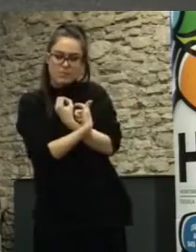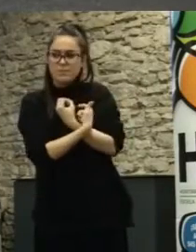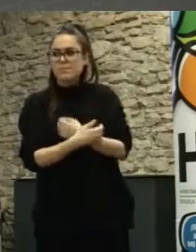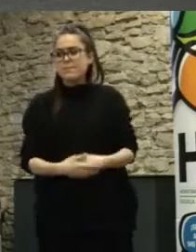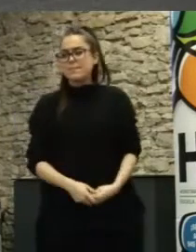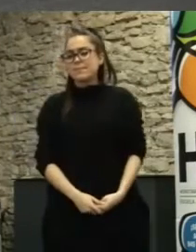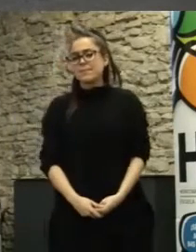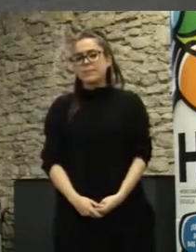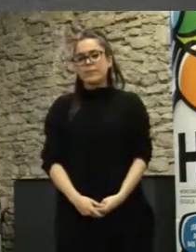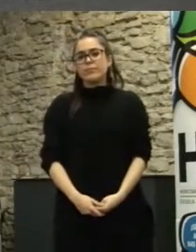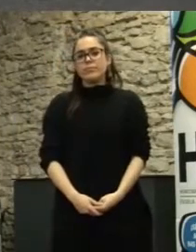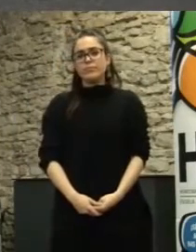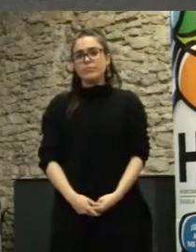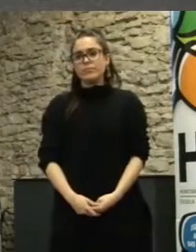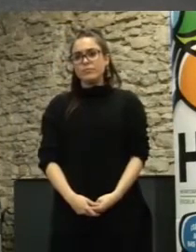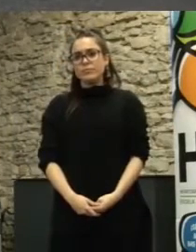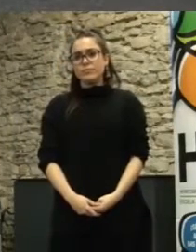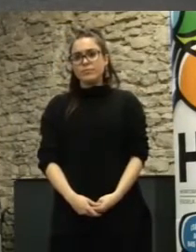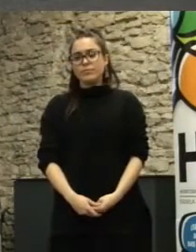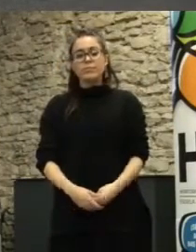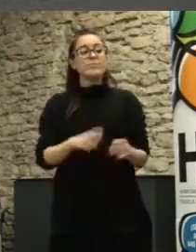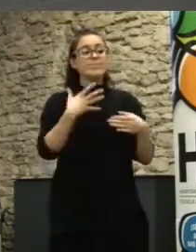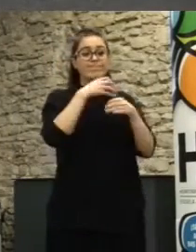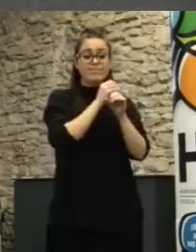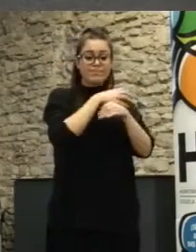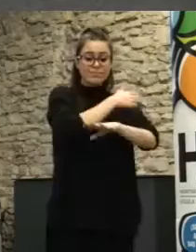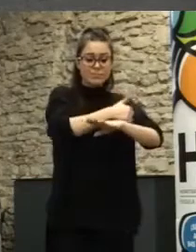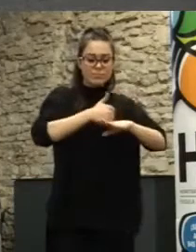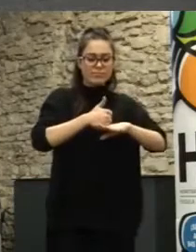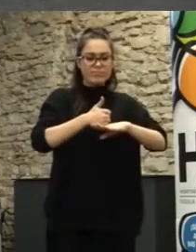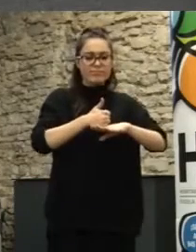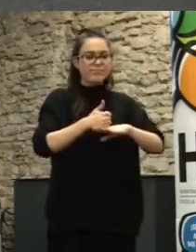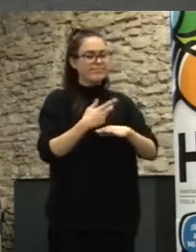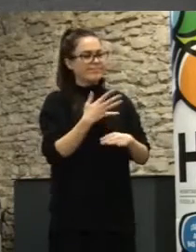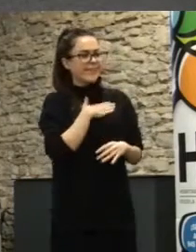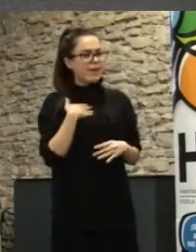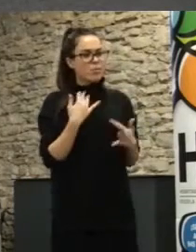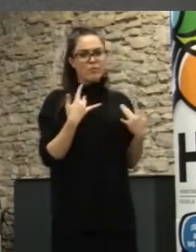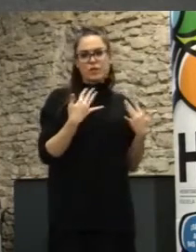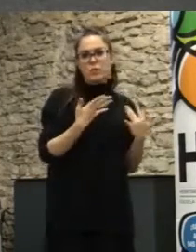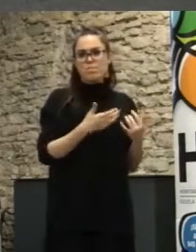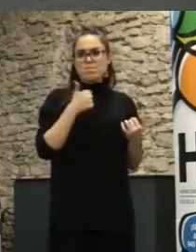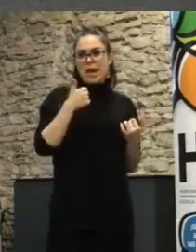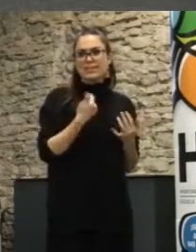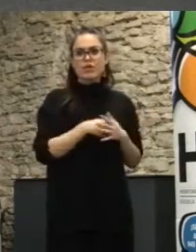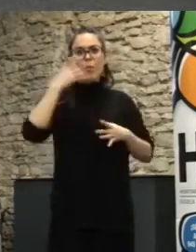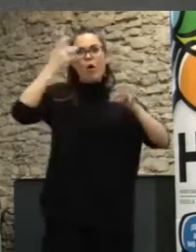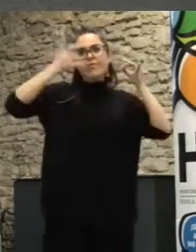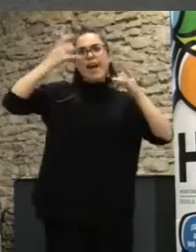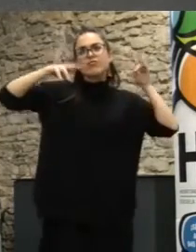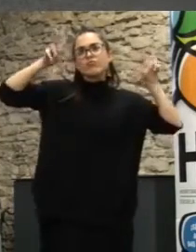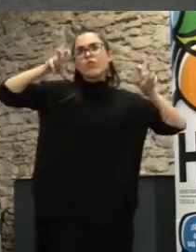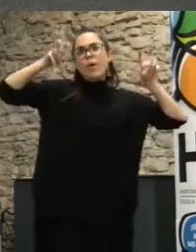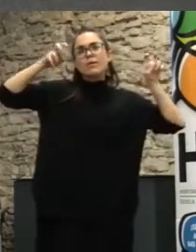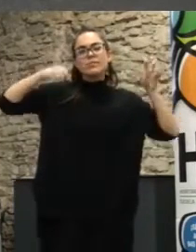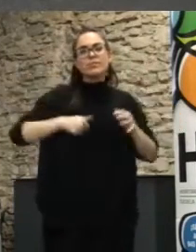en el caso de los laboratorios ciudadanos quizás se apuesta más por la frescura es decir por ideas no preconcebidas me da